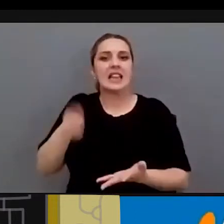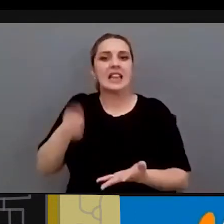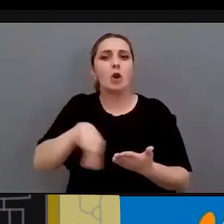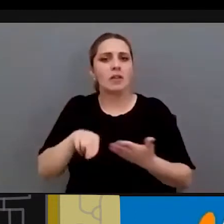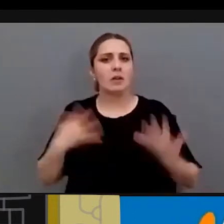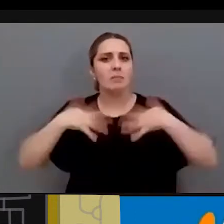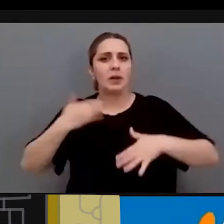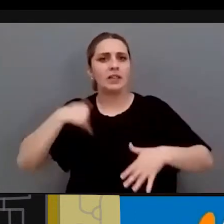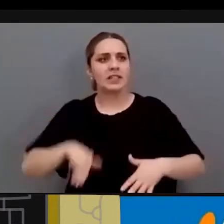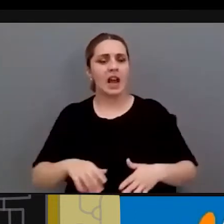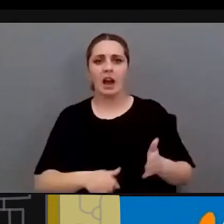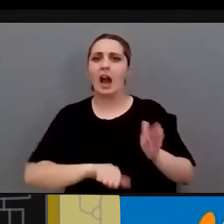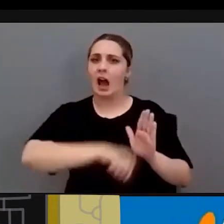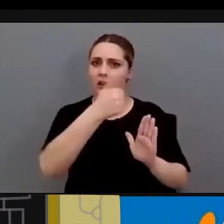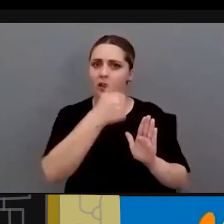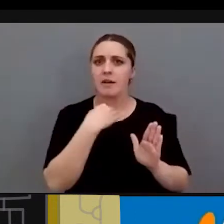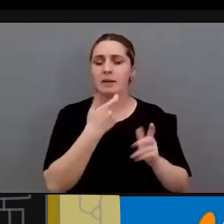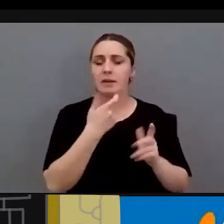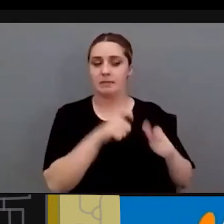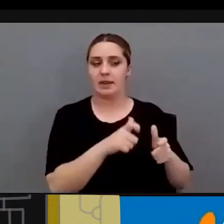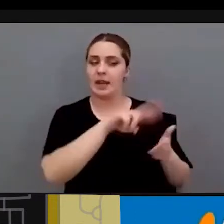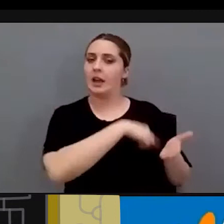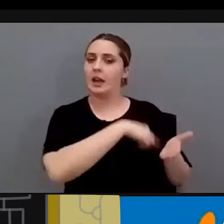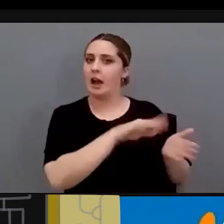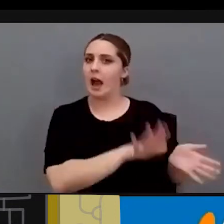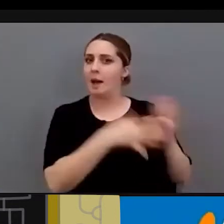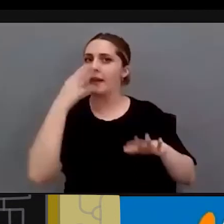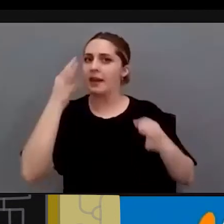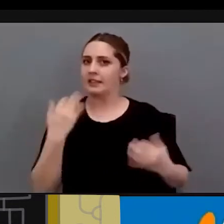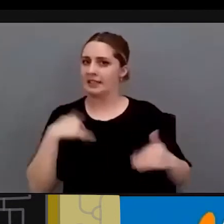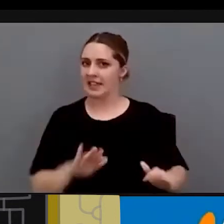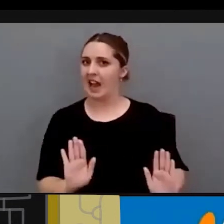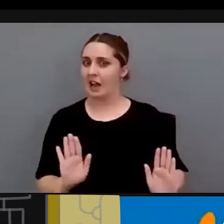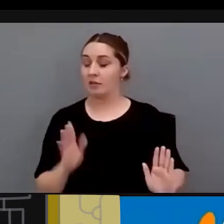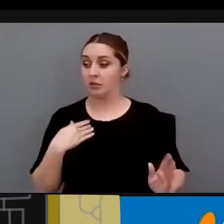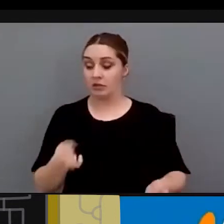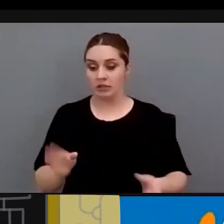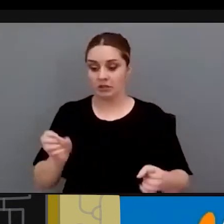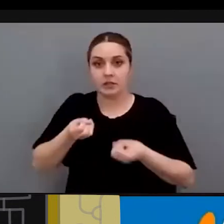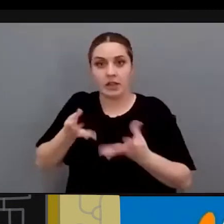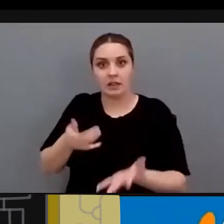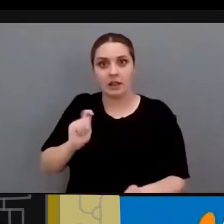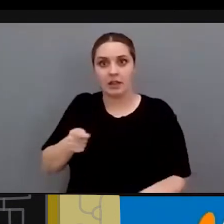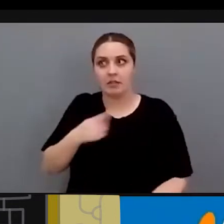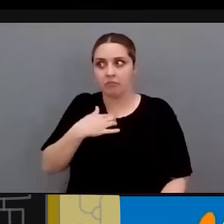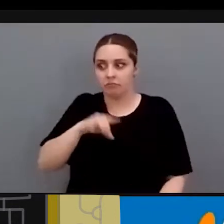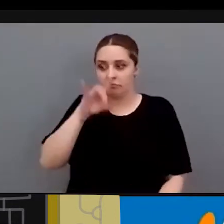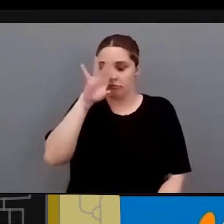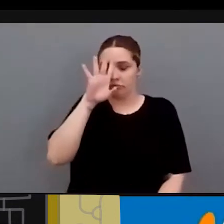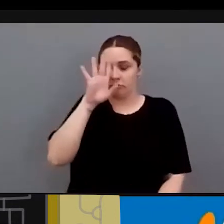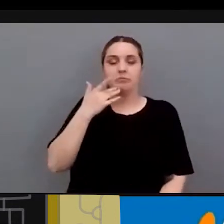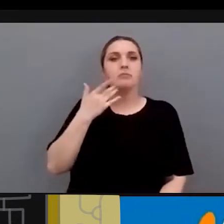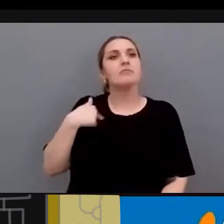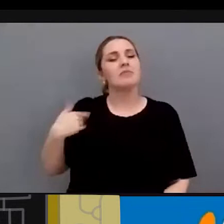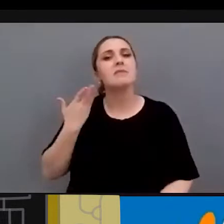en vigor y una parte muy importante de la convención ya aplicada, ¿no? Entonces, bueno, este es un tema que yo quería plantear, que se ha avanzado, que